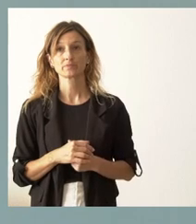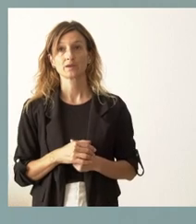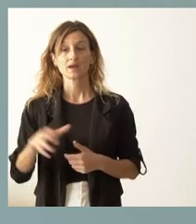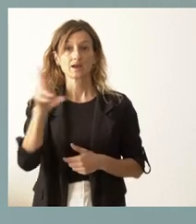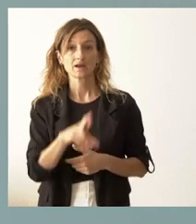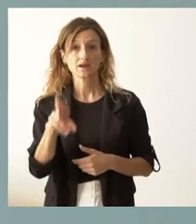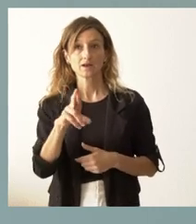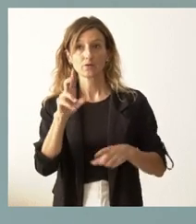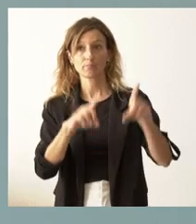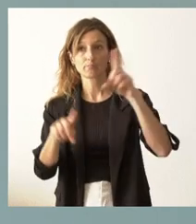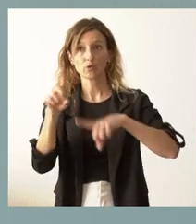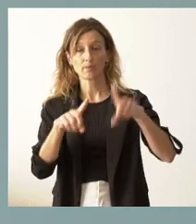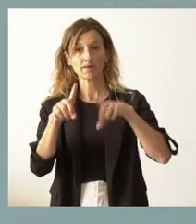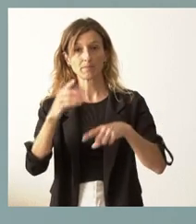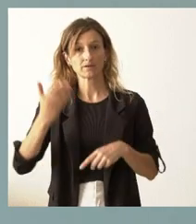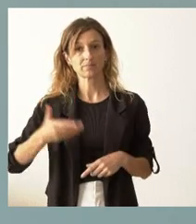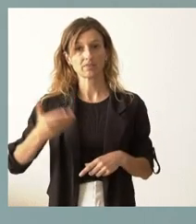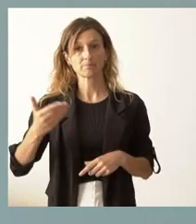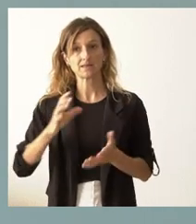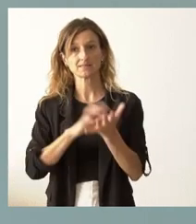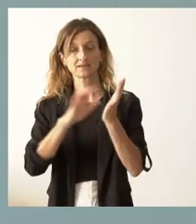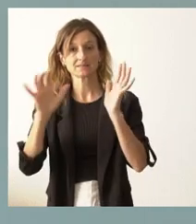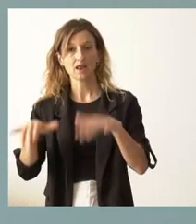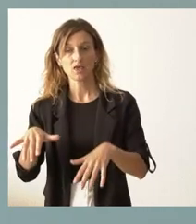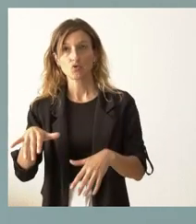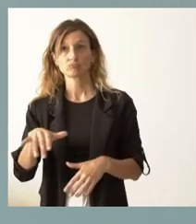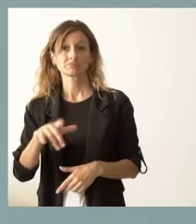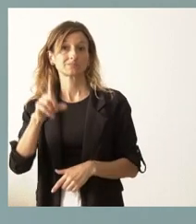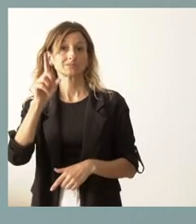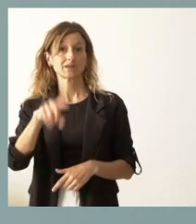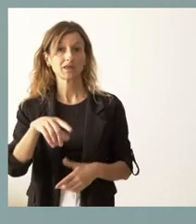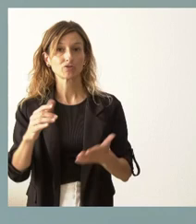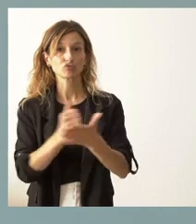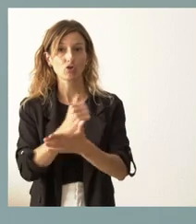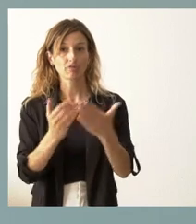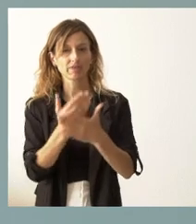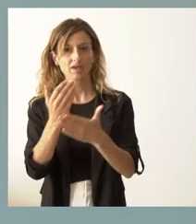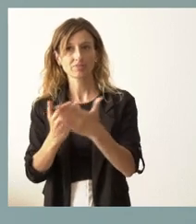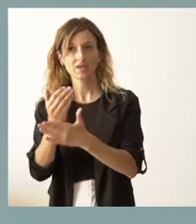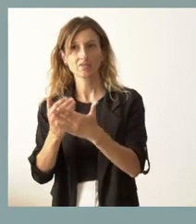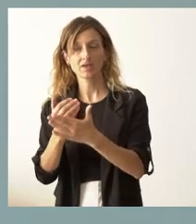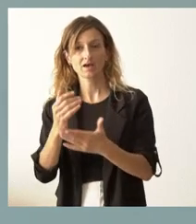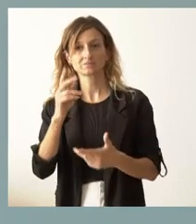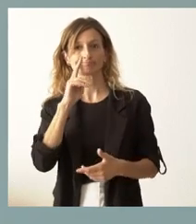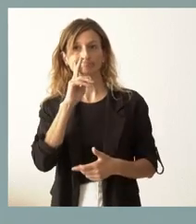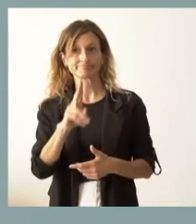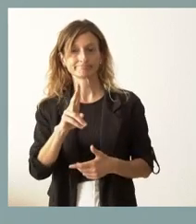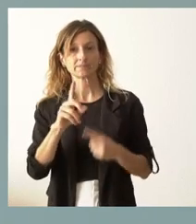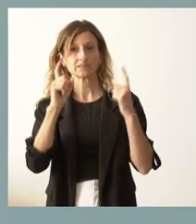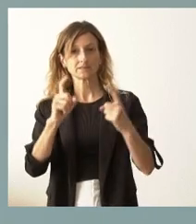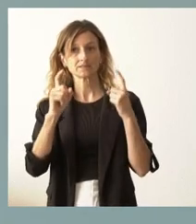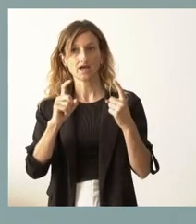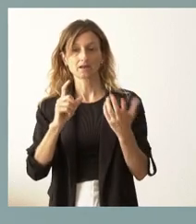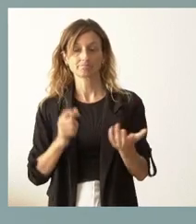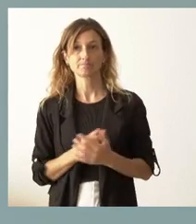problema, que es uno de los principales problemas de Castilla y León y, por tanto, todos los vías y todas las cauces para esta cuestión,